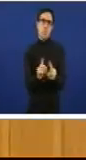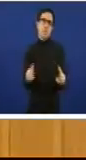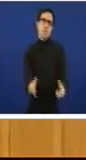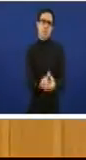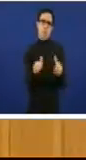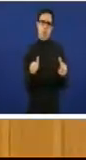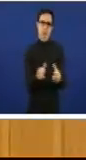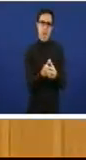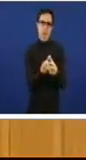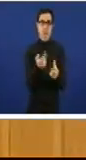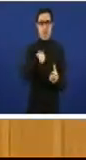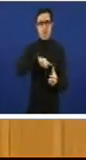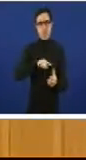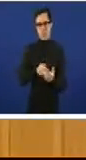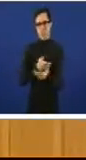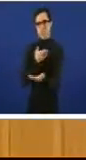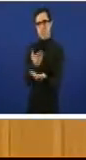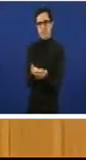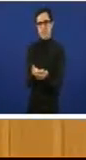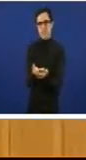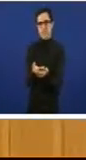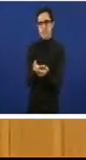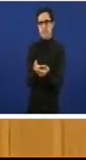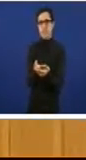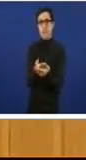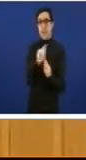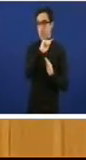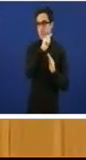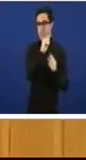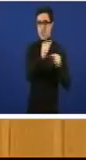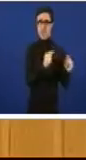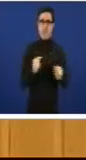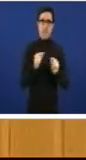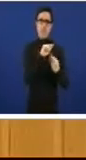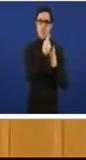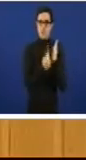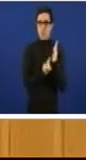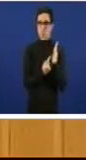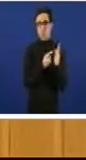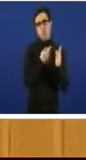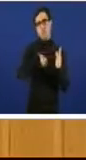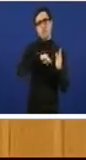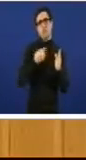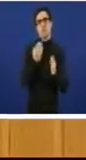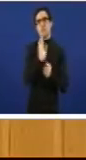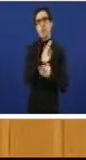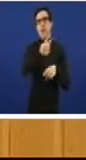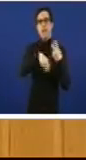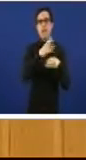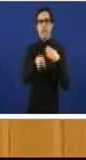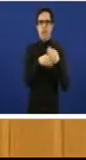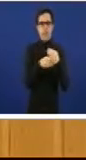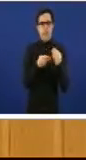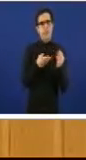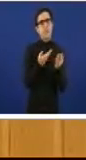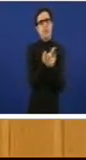propusemos nas emendas aos orzamentos unha reorientación porque si é ben e certo que hai que facer